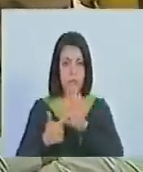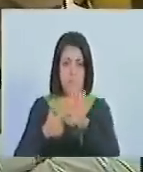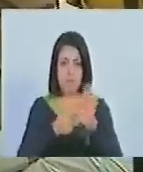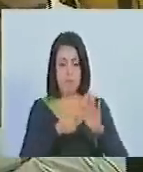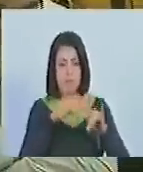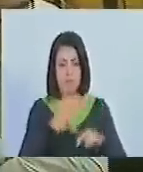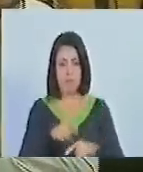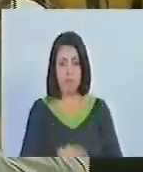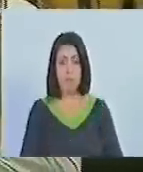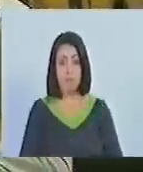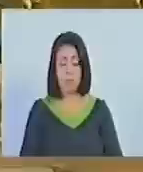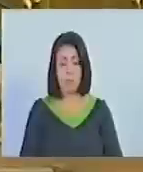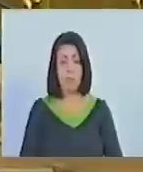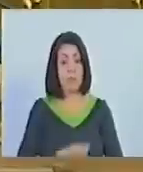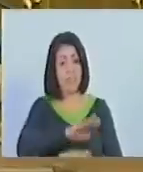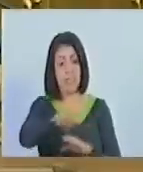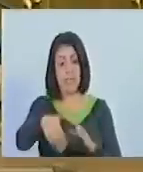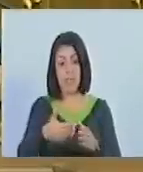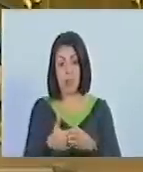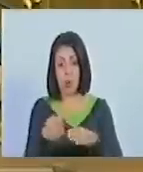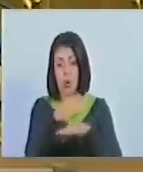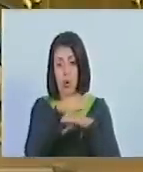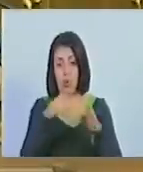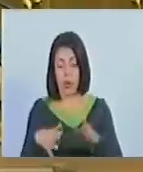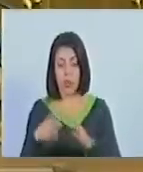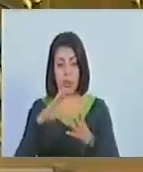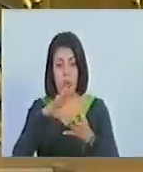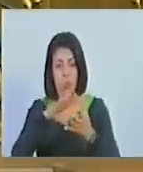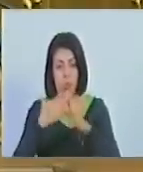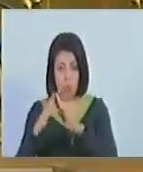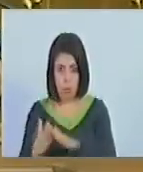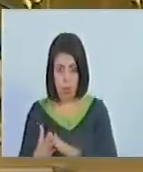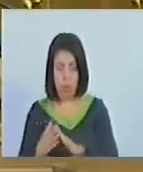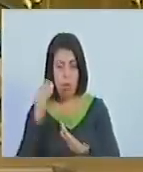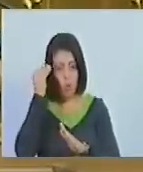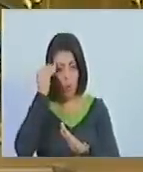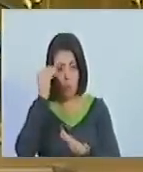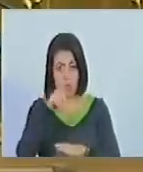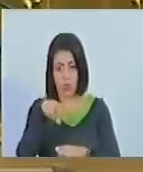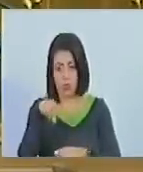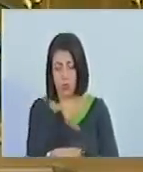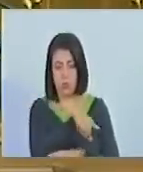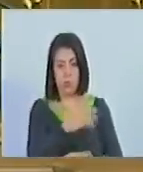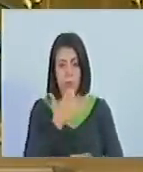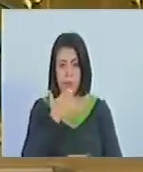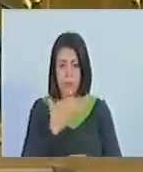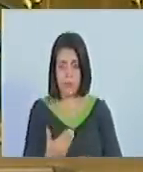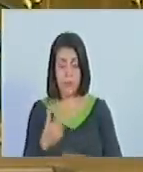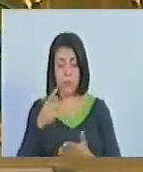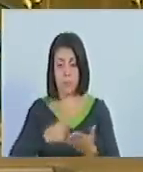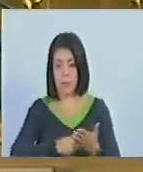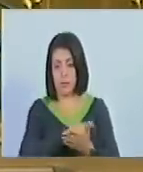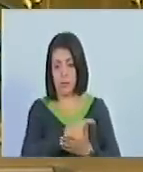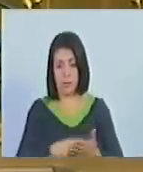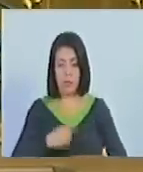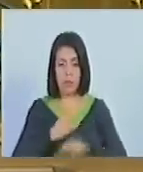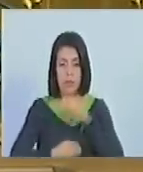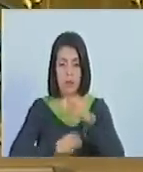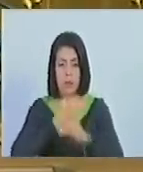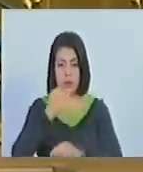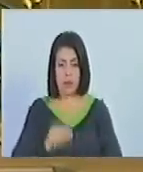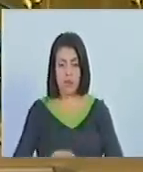ante el colectivo de gobierno comunal para su consideración. Cuando la solicitud de revocatoria sea